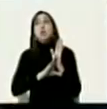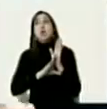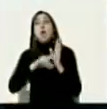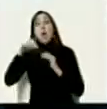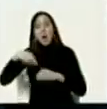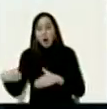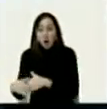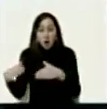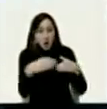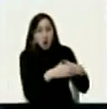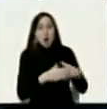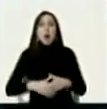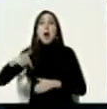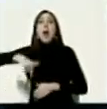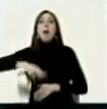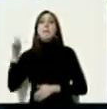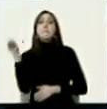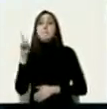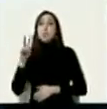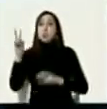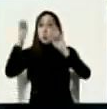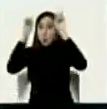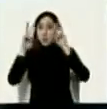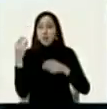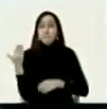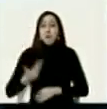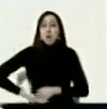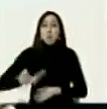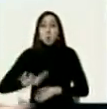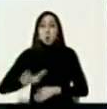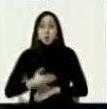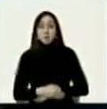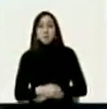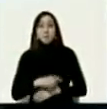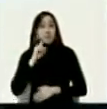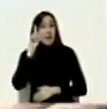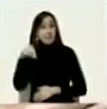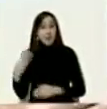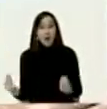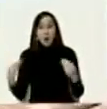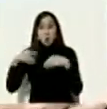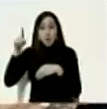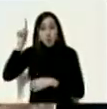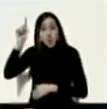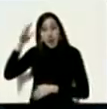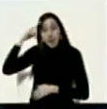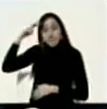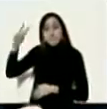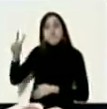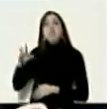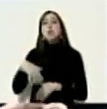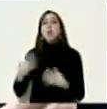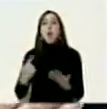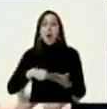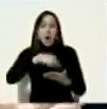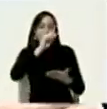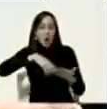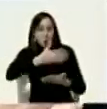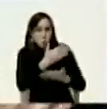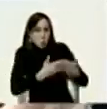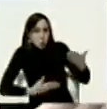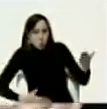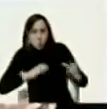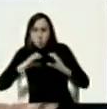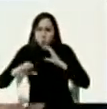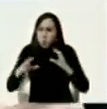Venezuela es uno de los puntos que está establecido allí habíamos acordado que después de la firma del memorándum de entendimiento se